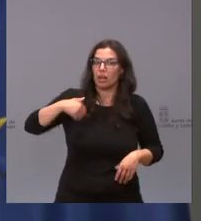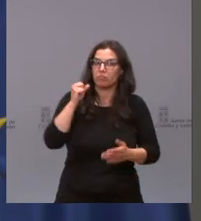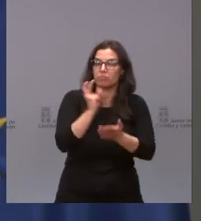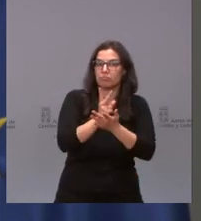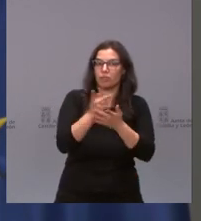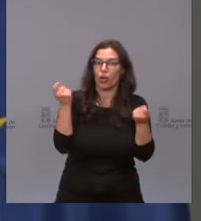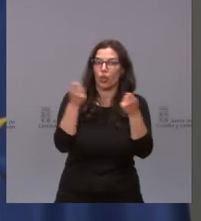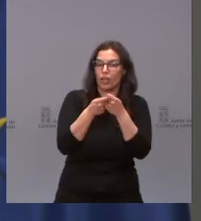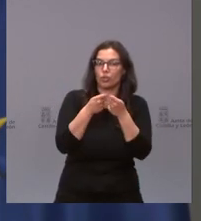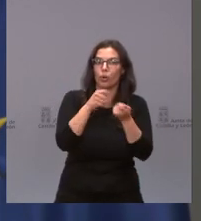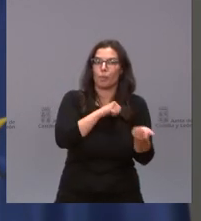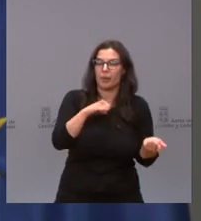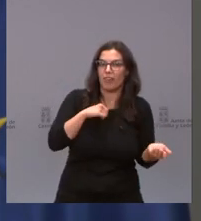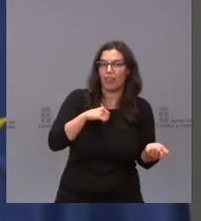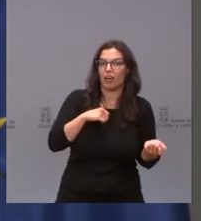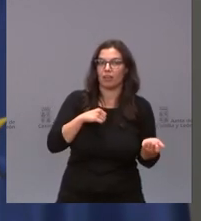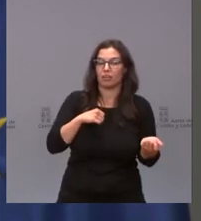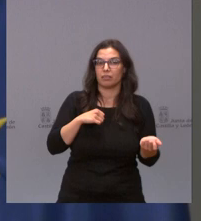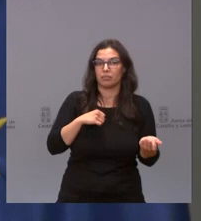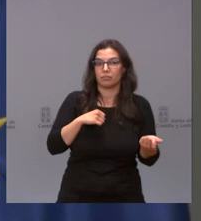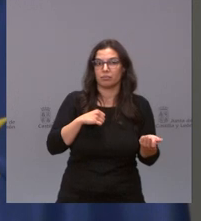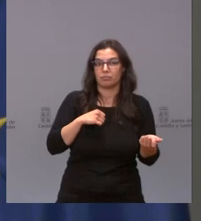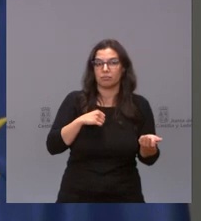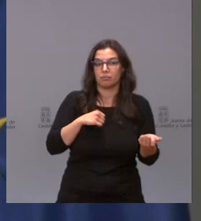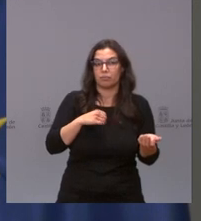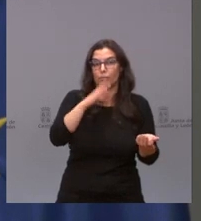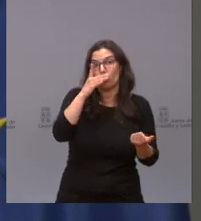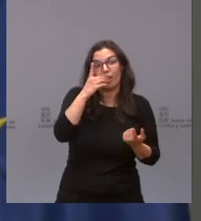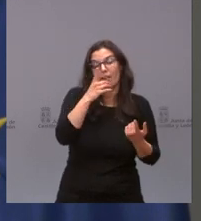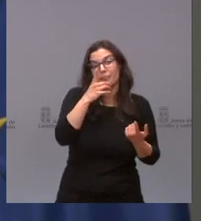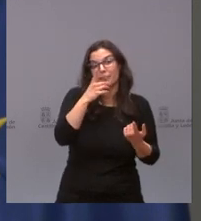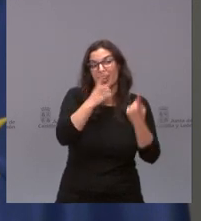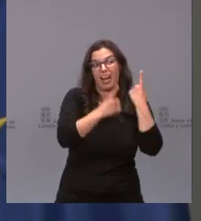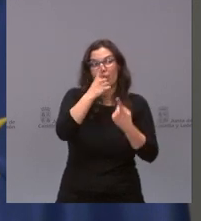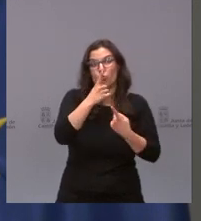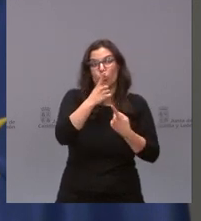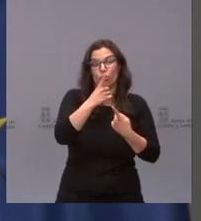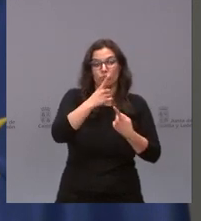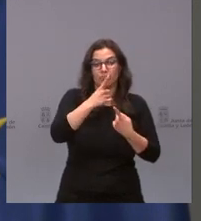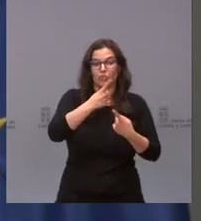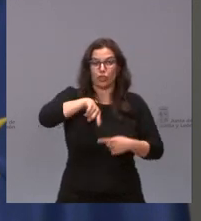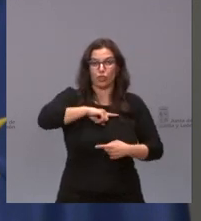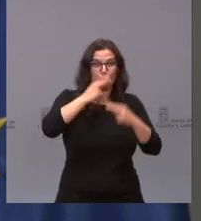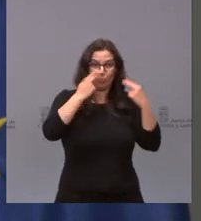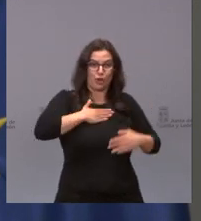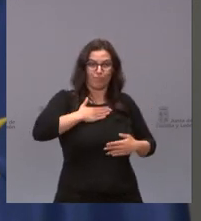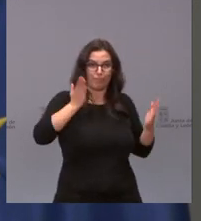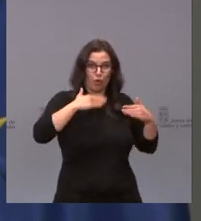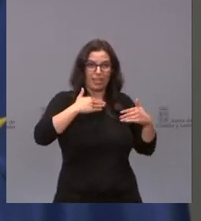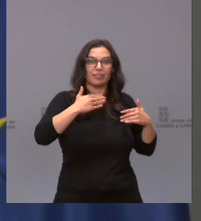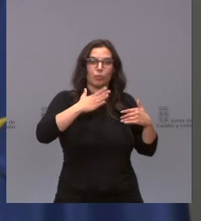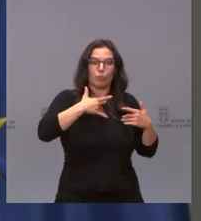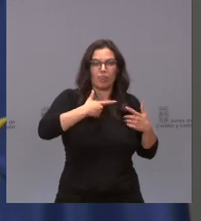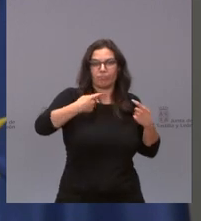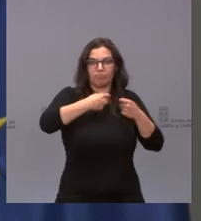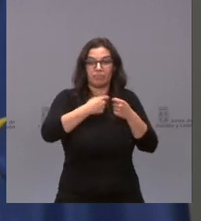el concierto con la privada en aquellos sitios donde aún no tenemos esta infraestructura pues naturalmente casi